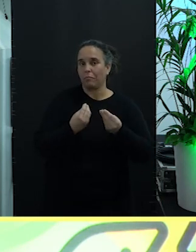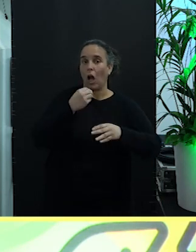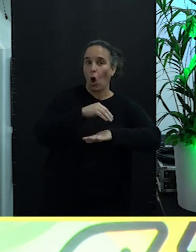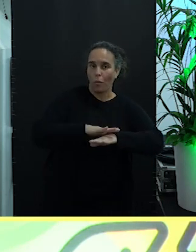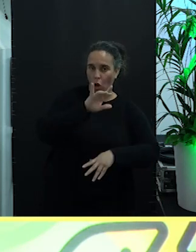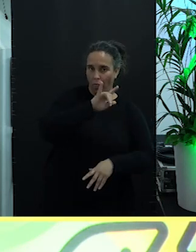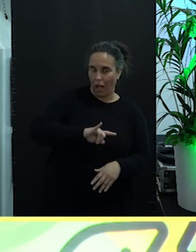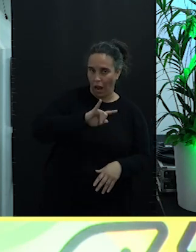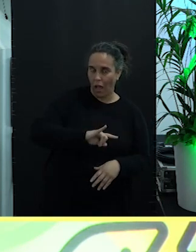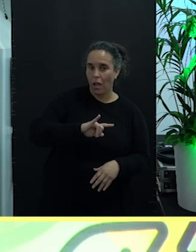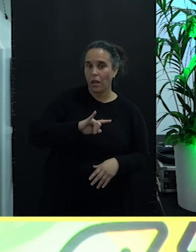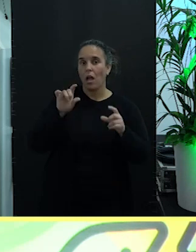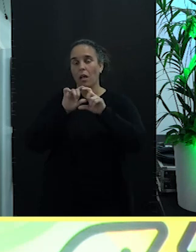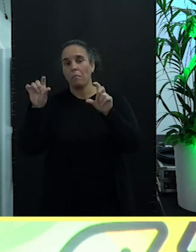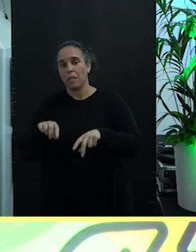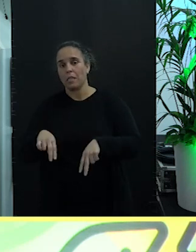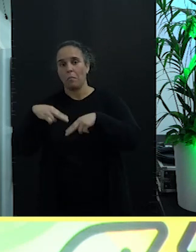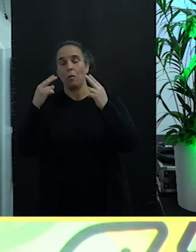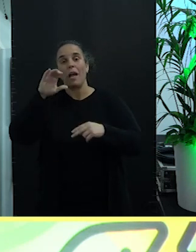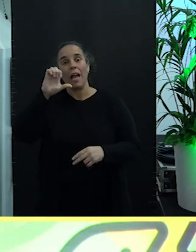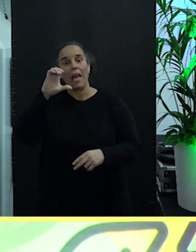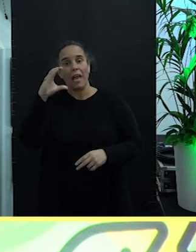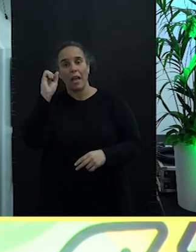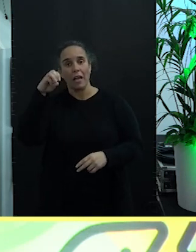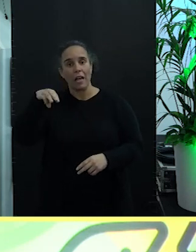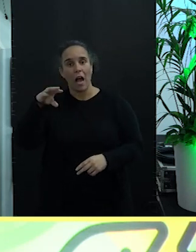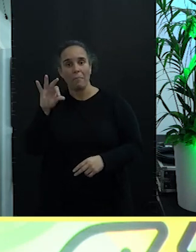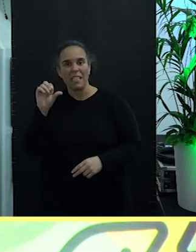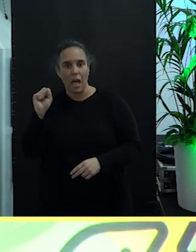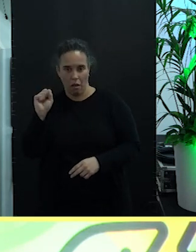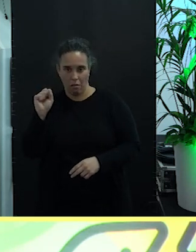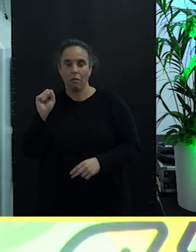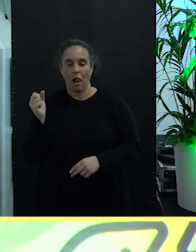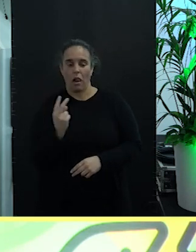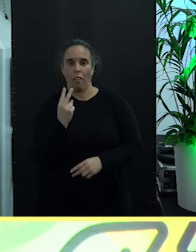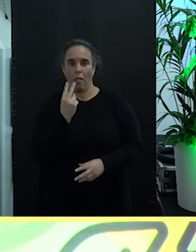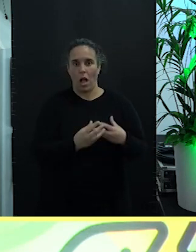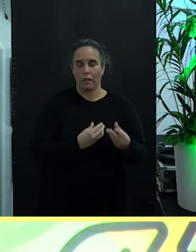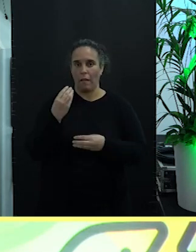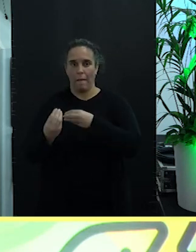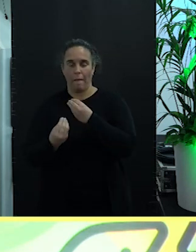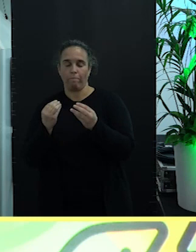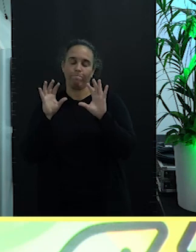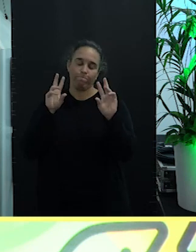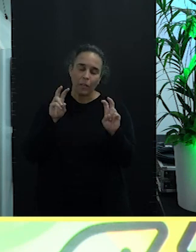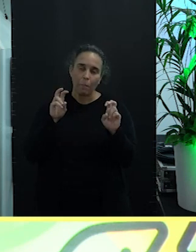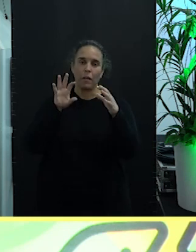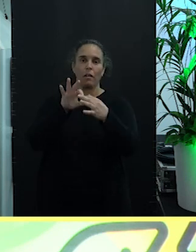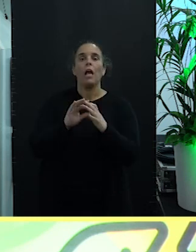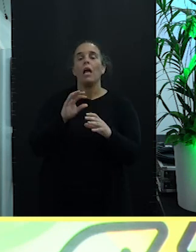como en la empresa pública y en lo que representa la economía azul.